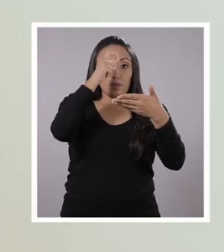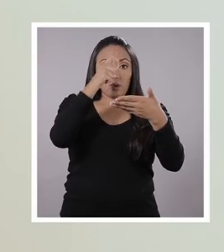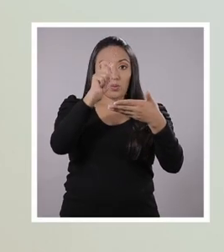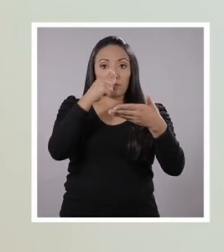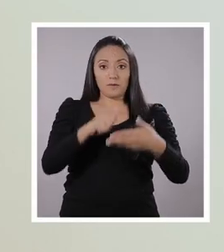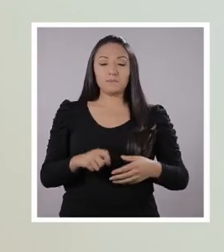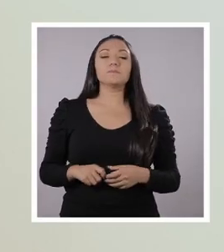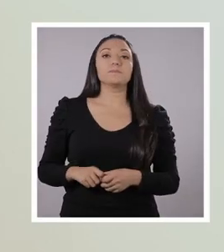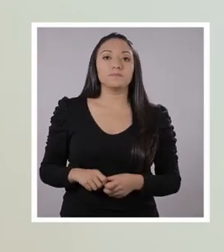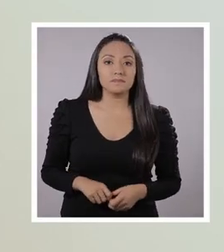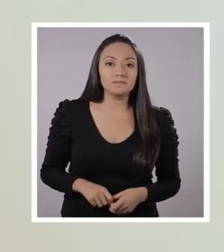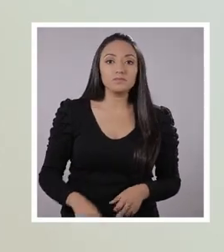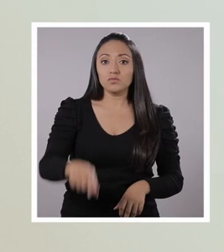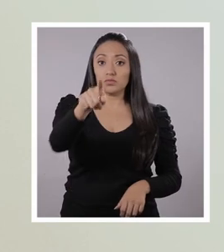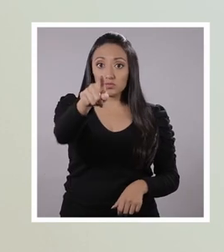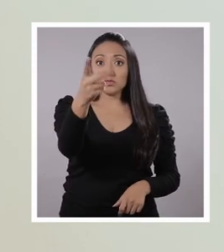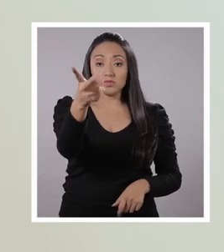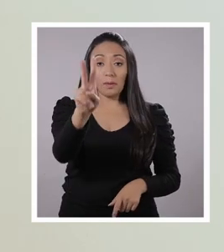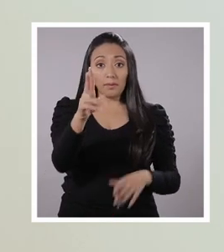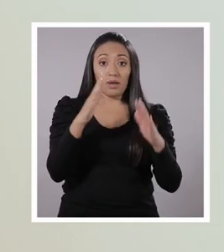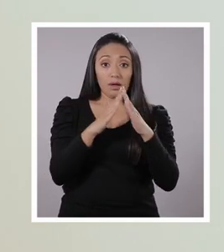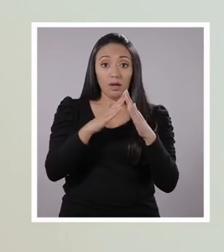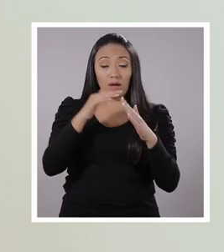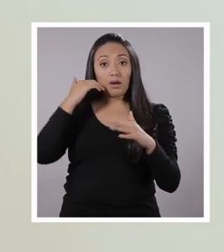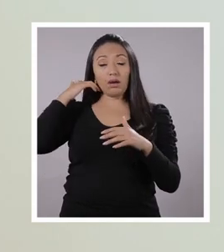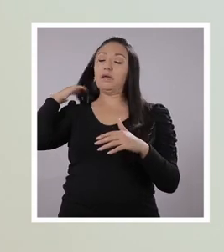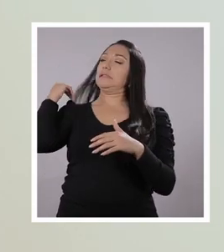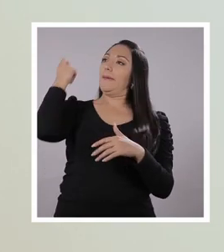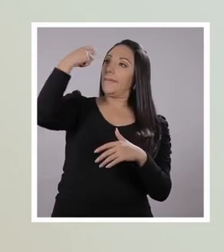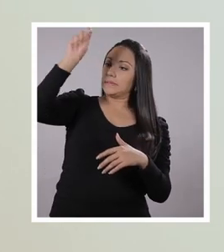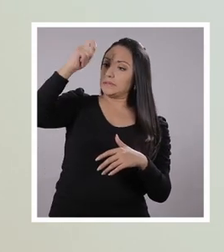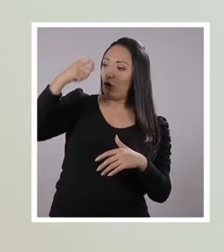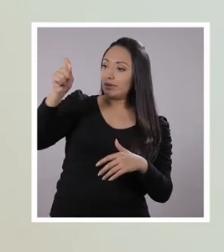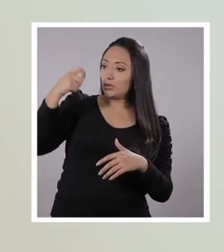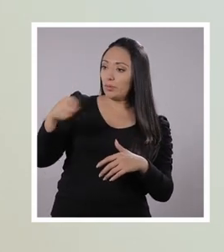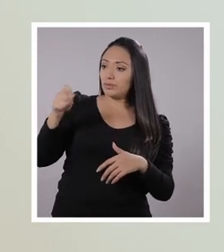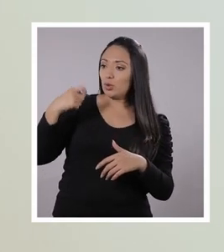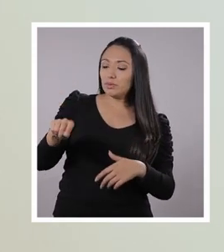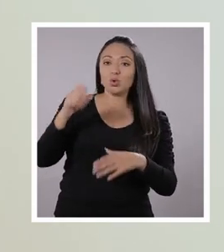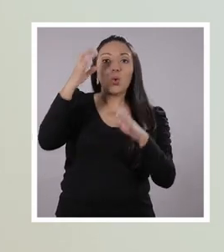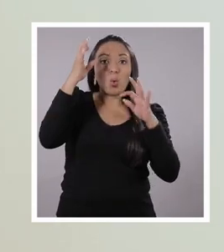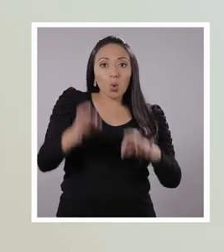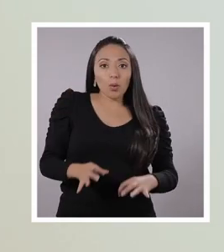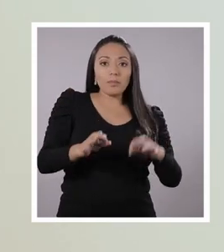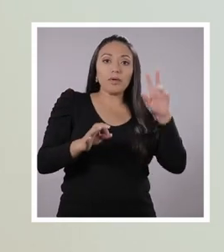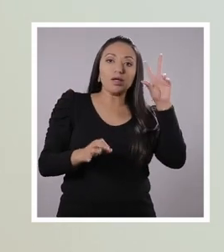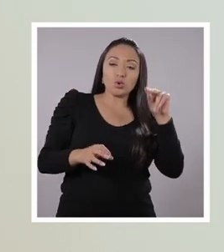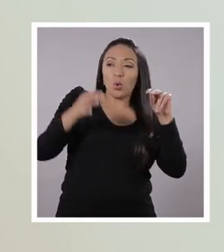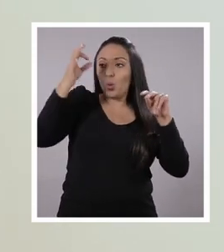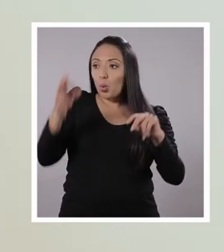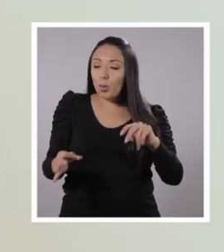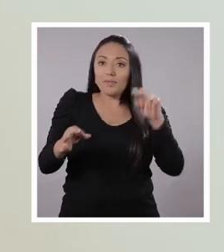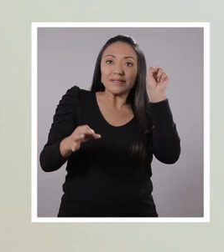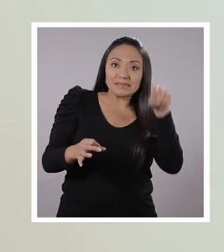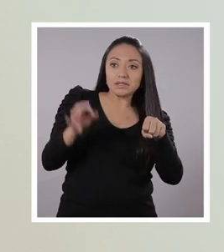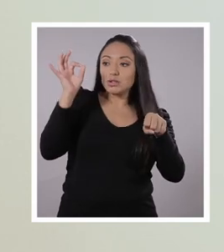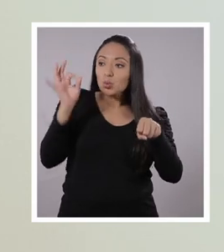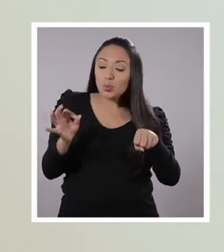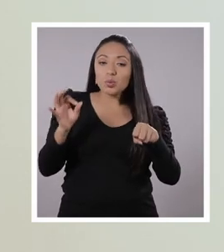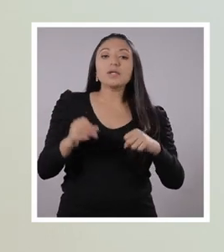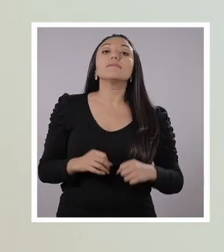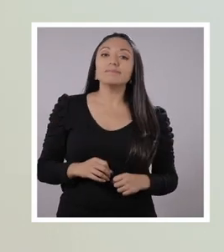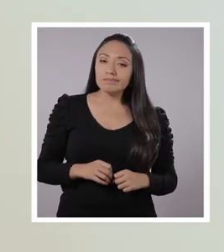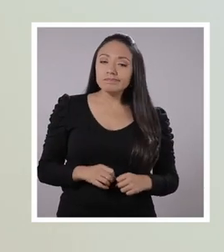poniendo un check, un visto. Muy bien. Y ustedes también lo tienen que hacer en casa. Ahora, en familia, organizen este cuadro de